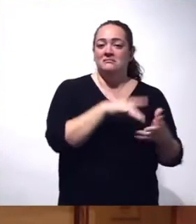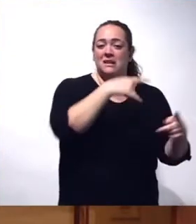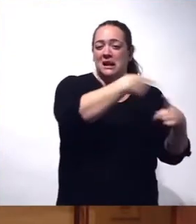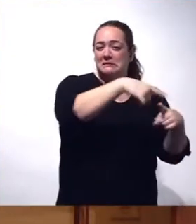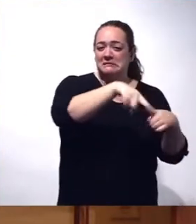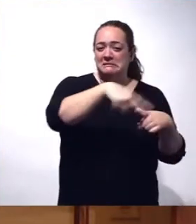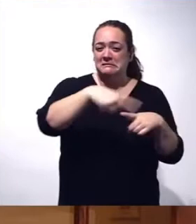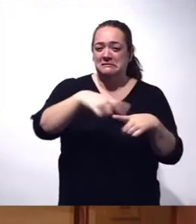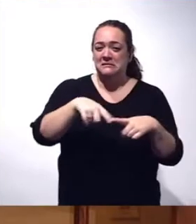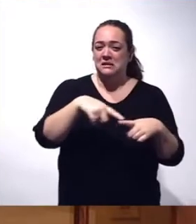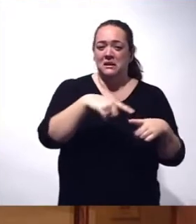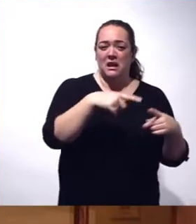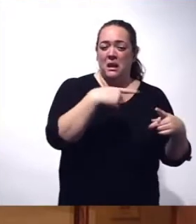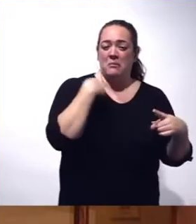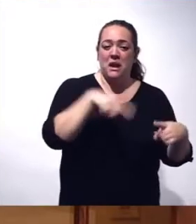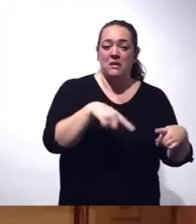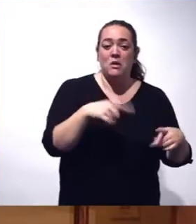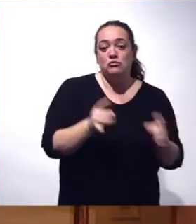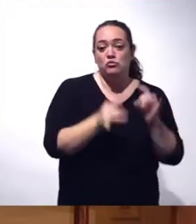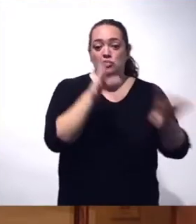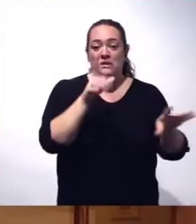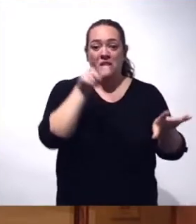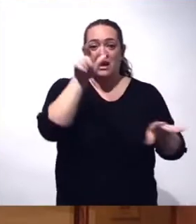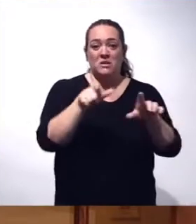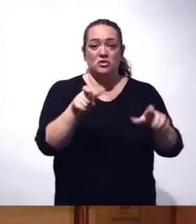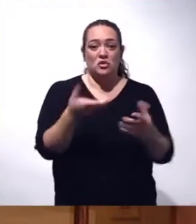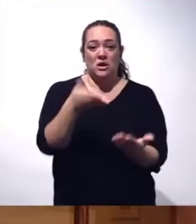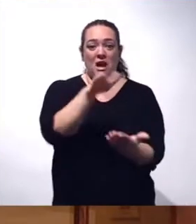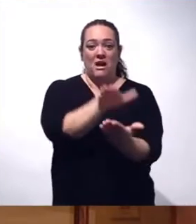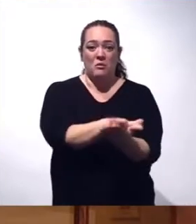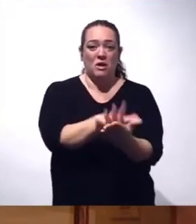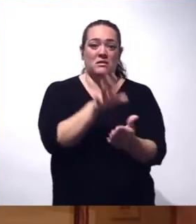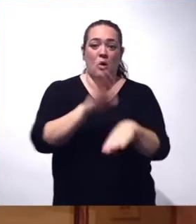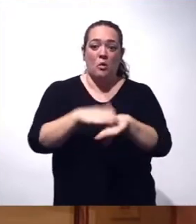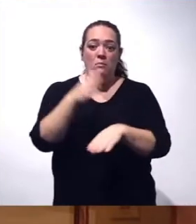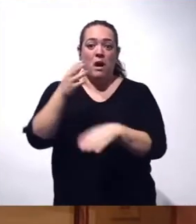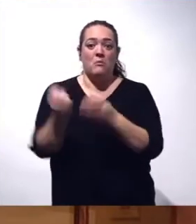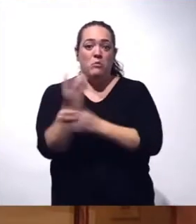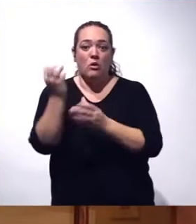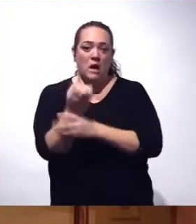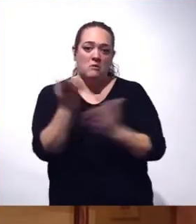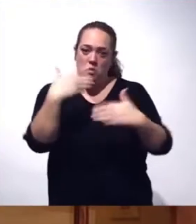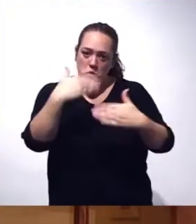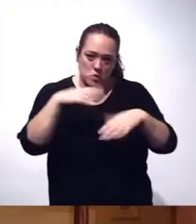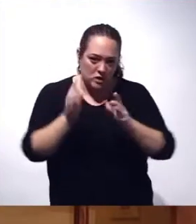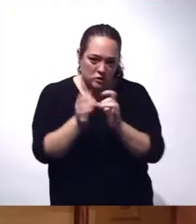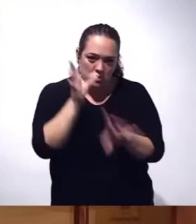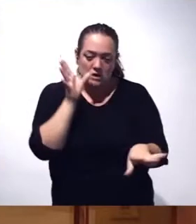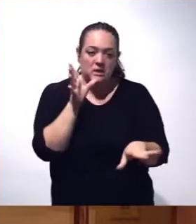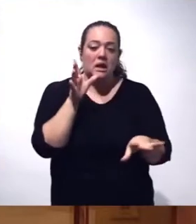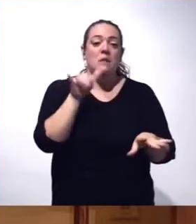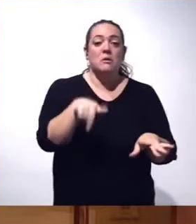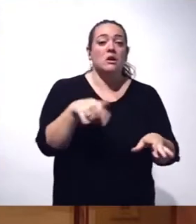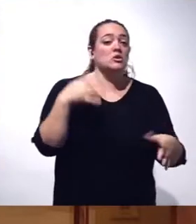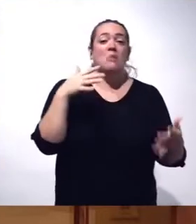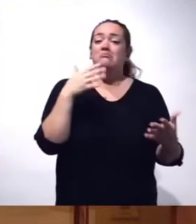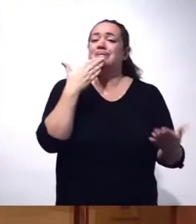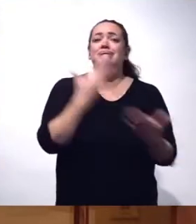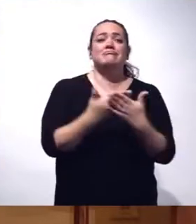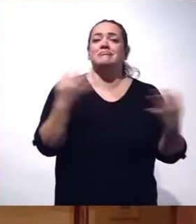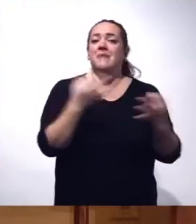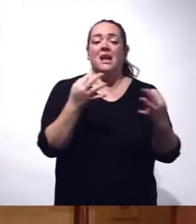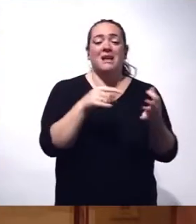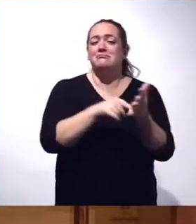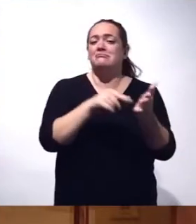bienes materiales, por suerte ninguno humano directamente provocado por el volcán y que exige, lo dicho siempre, de la máxima unidad de todas las